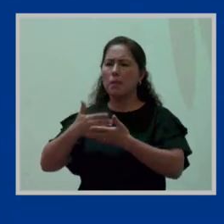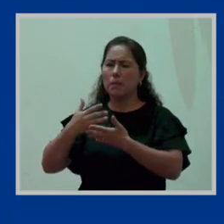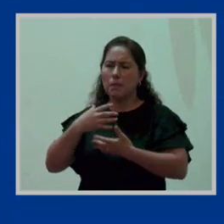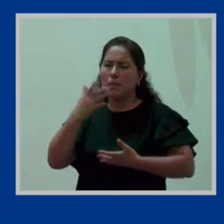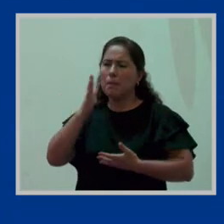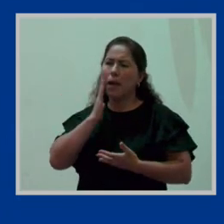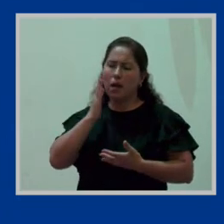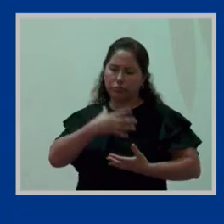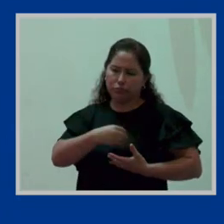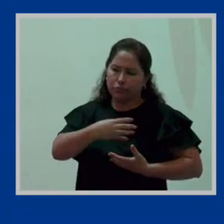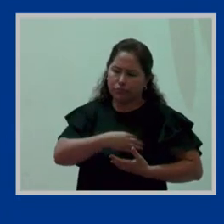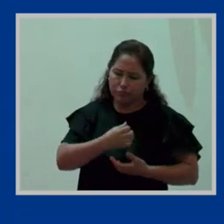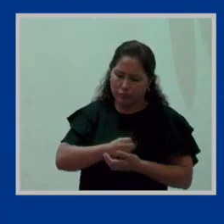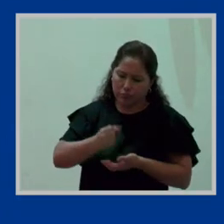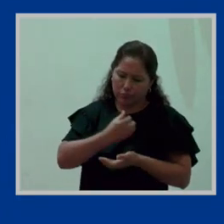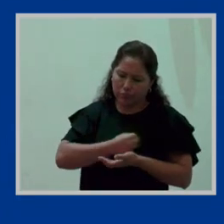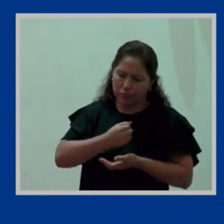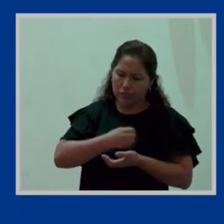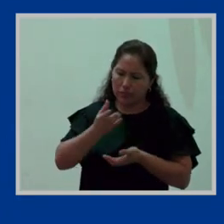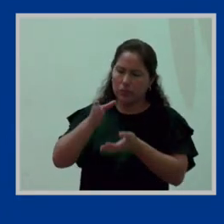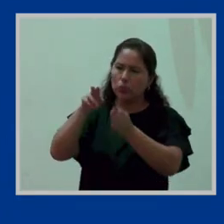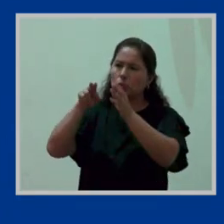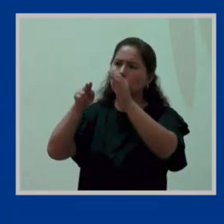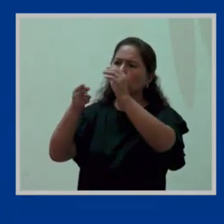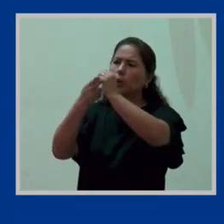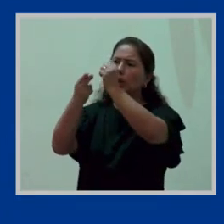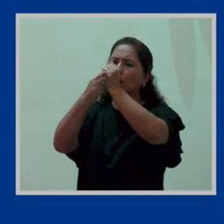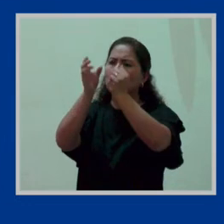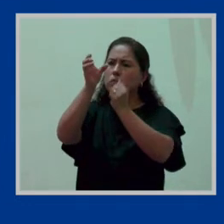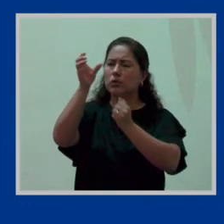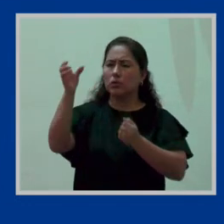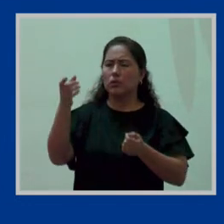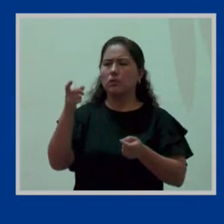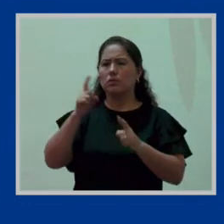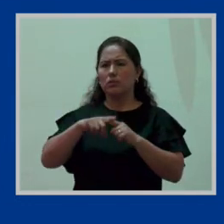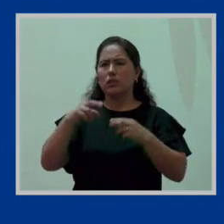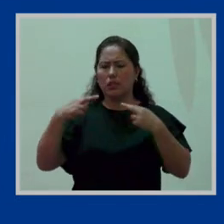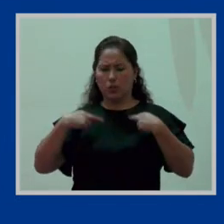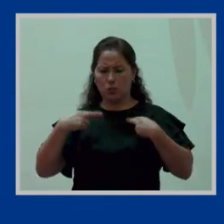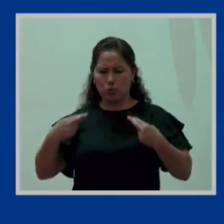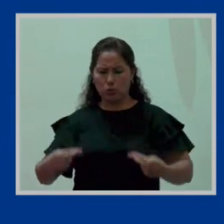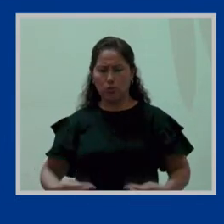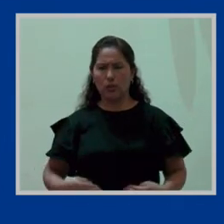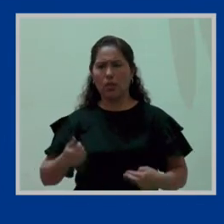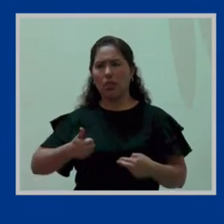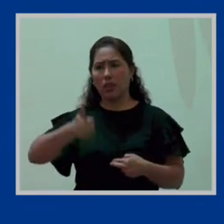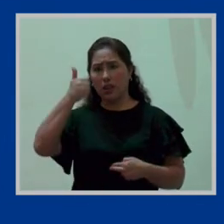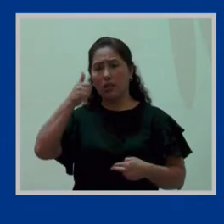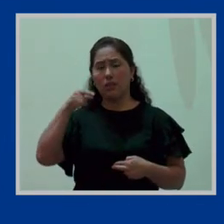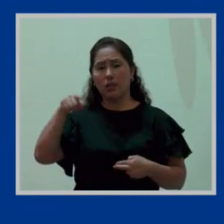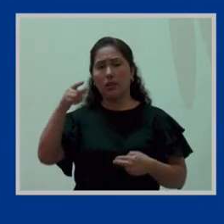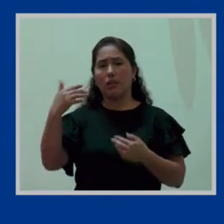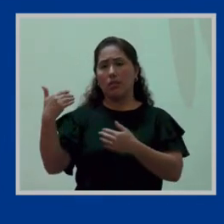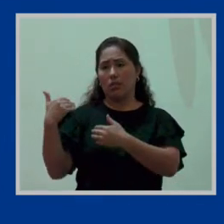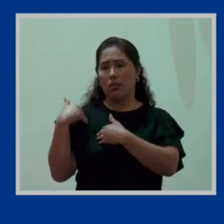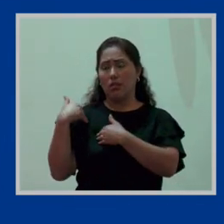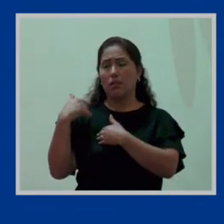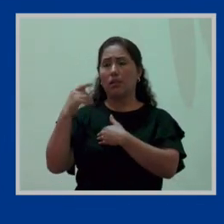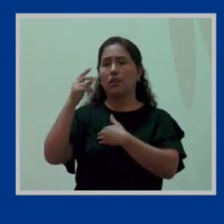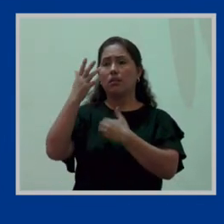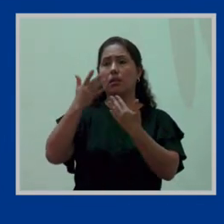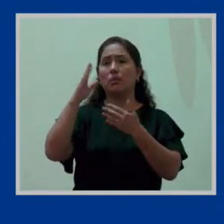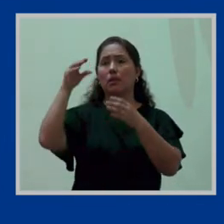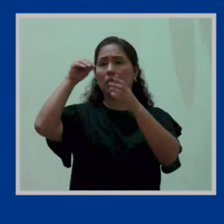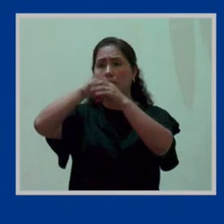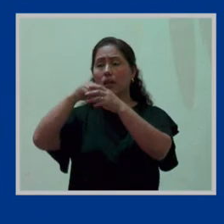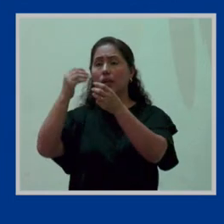Lo que se sugiere es que las áreas de recursos humanos, si tienen 20 o más mujeres en edad